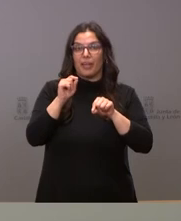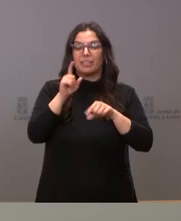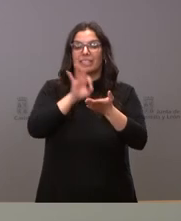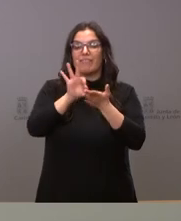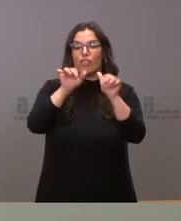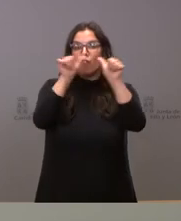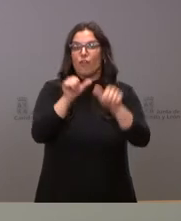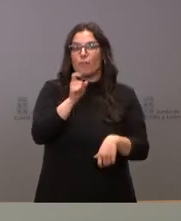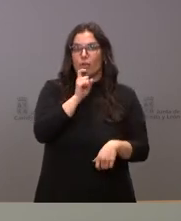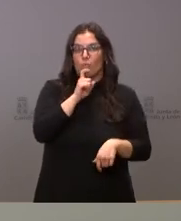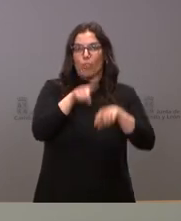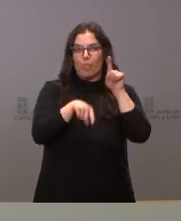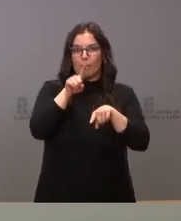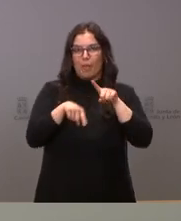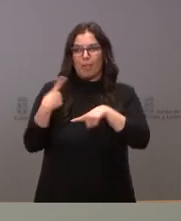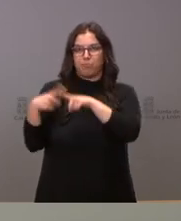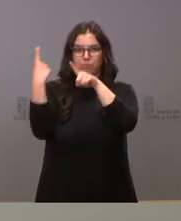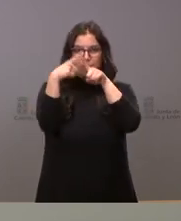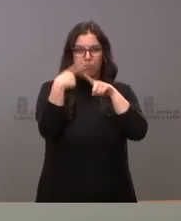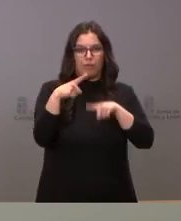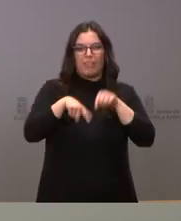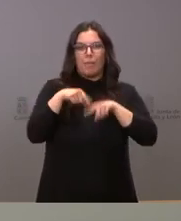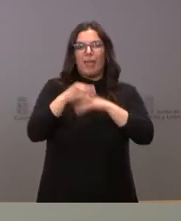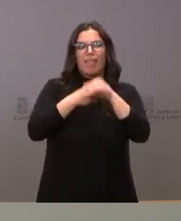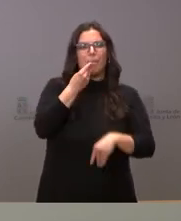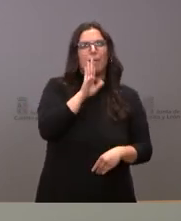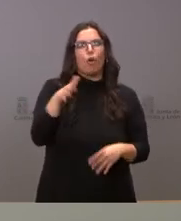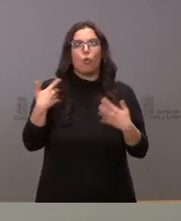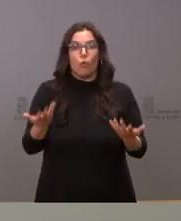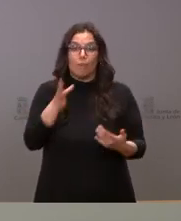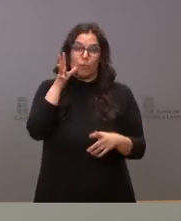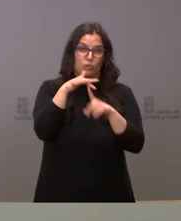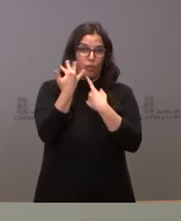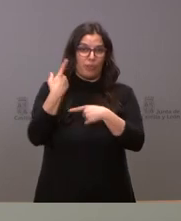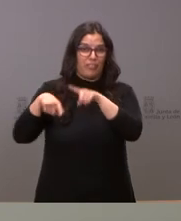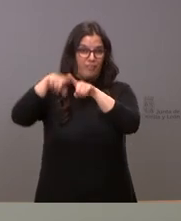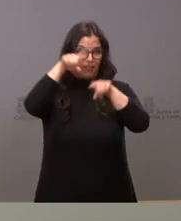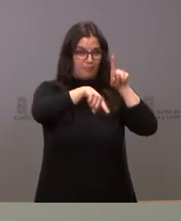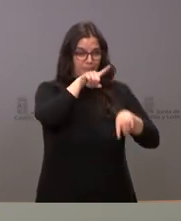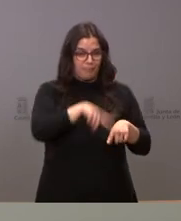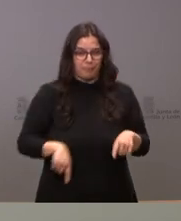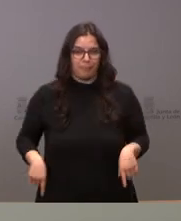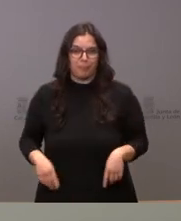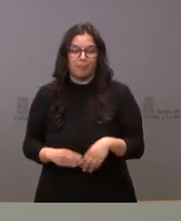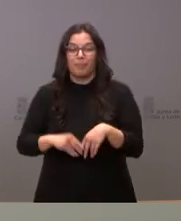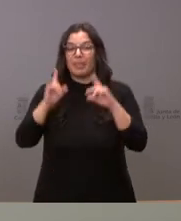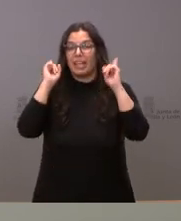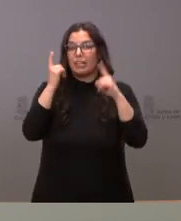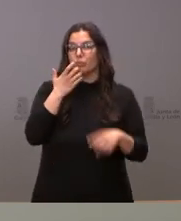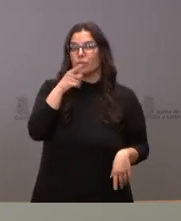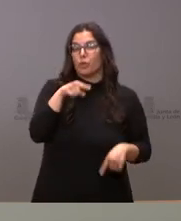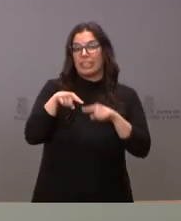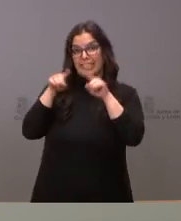están siendo distintas como más operativas porque no todas las circunstancias son iguales en el caso de